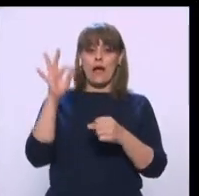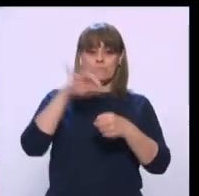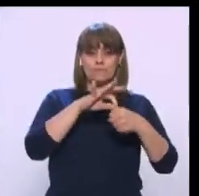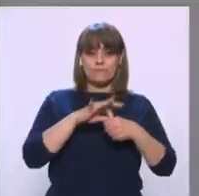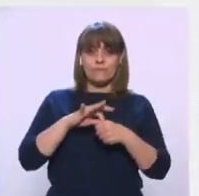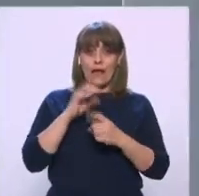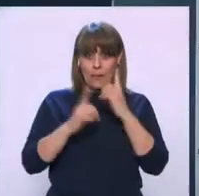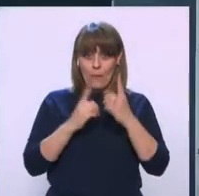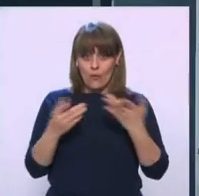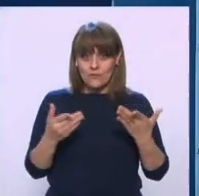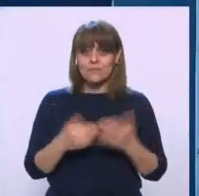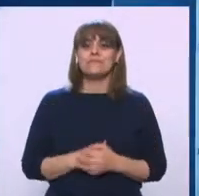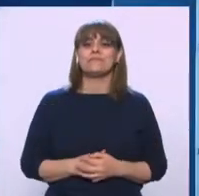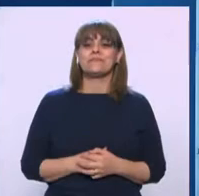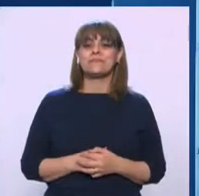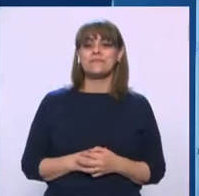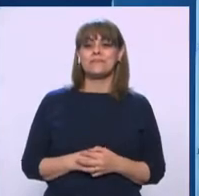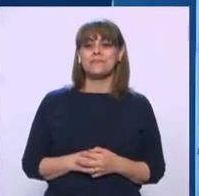¡Vámonos!